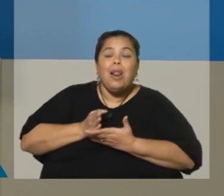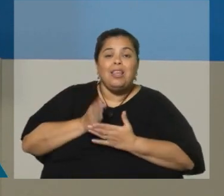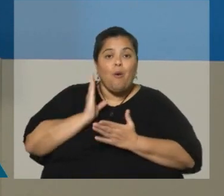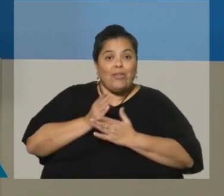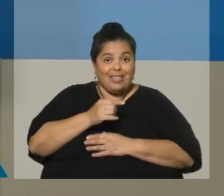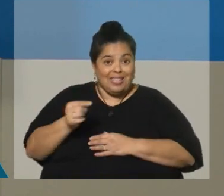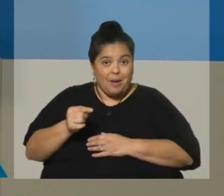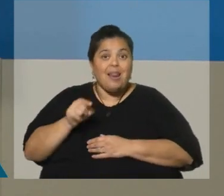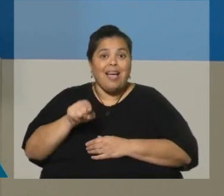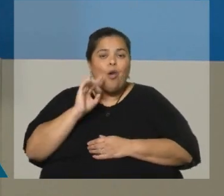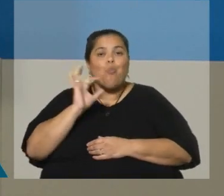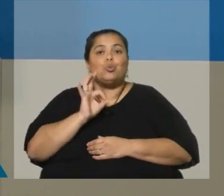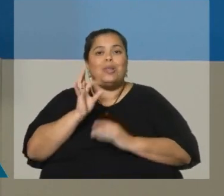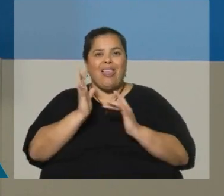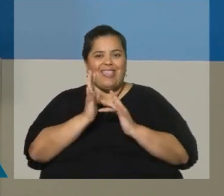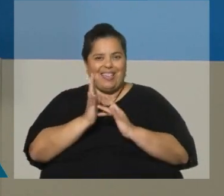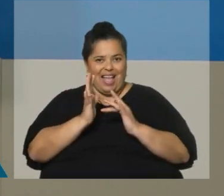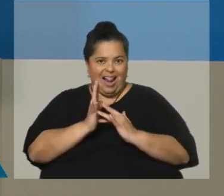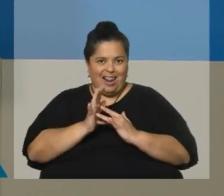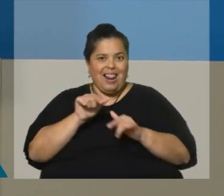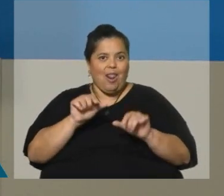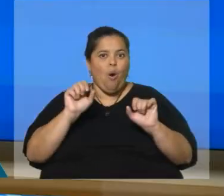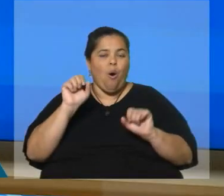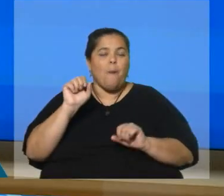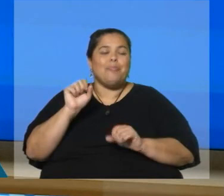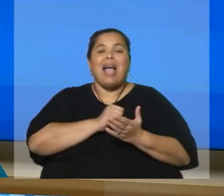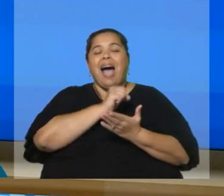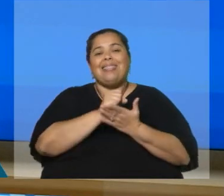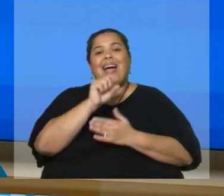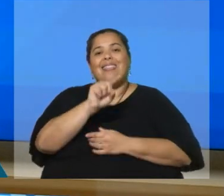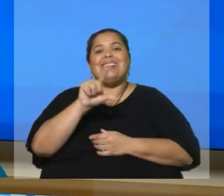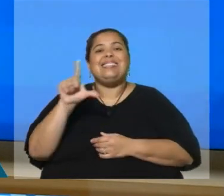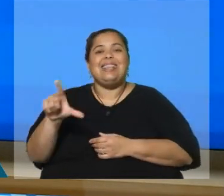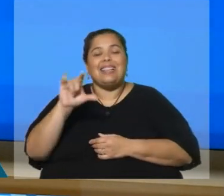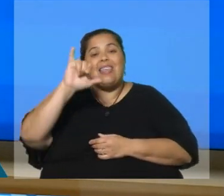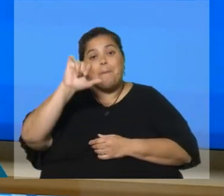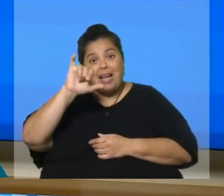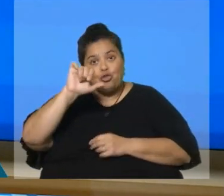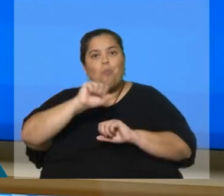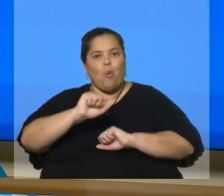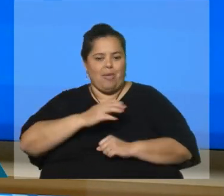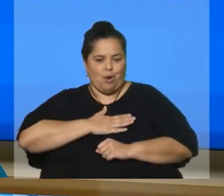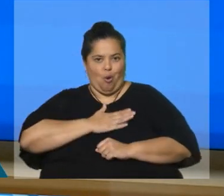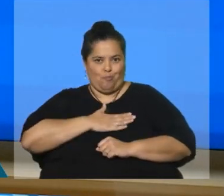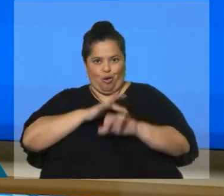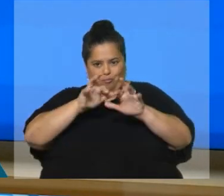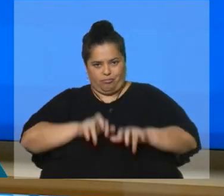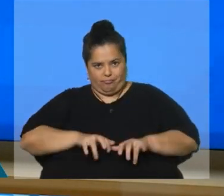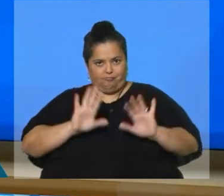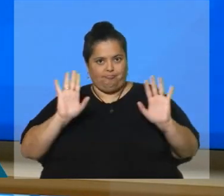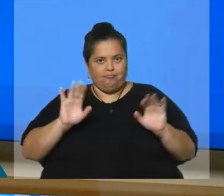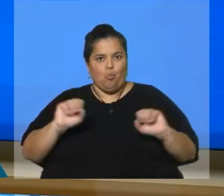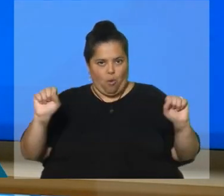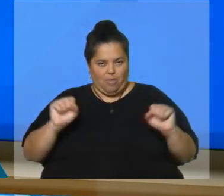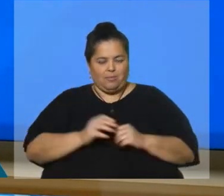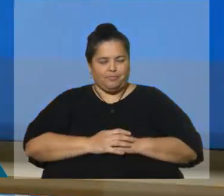en el que tenemos la oportunidad de censarnos de forma digital. Hasta el 17 de mayo se puede hacer el censo, el autocenso, digamos, hasta el 17 de mayo. Exacto.